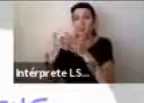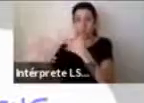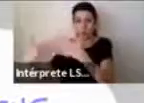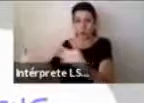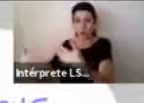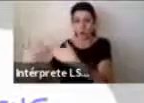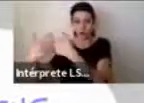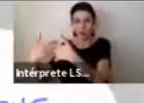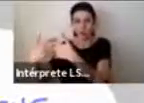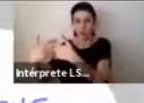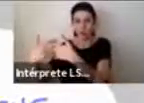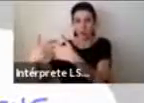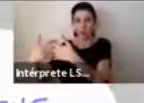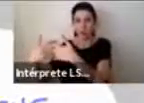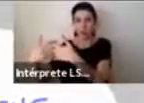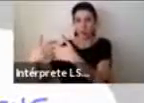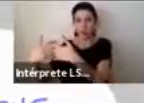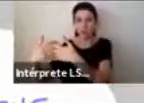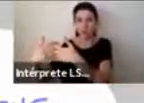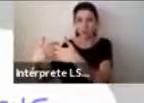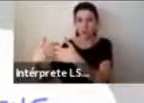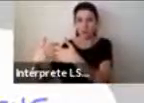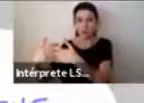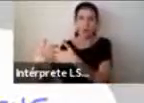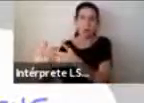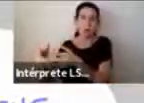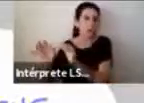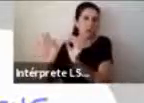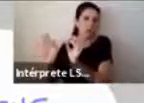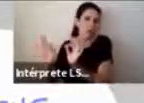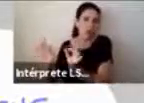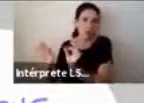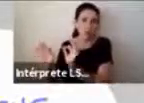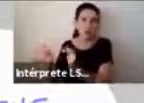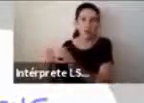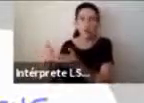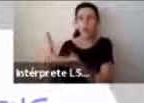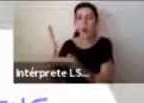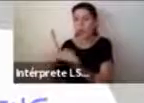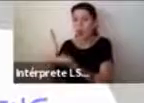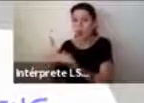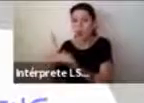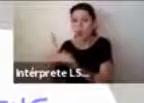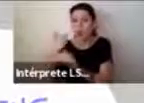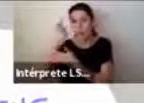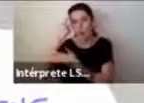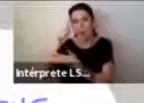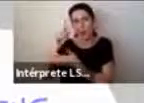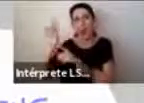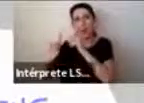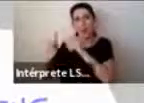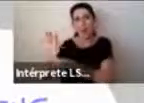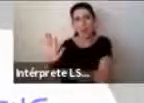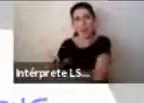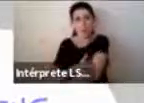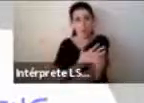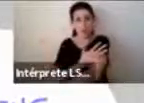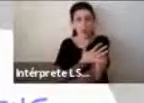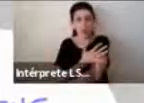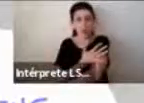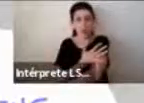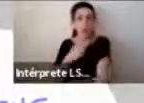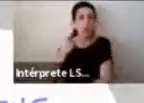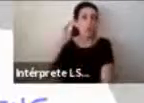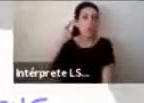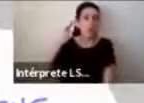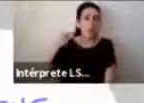funcionar relativamente bien en el colegio, etcétera, pero hay un costo de repente emocional que no se toma en cuenta y que es importante